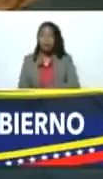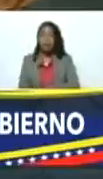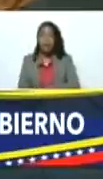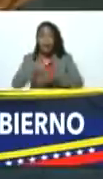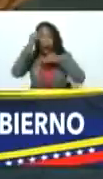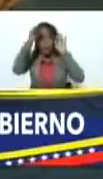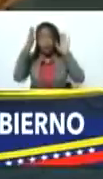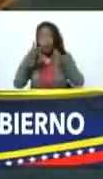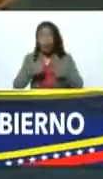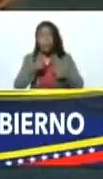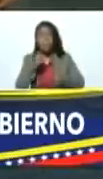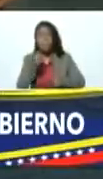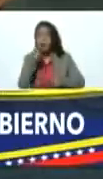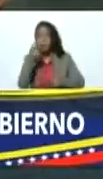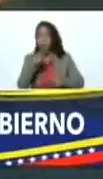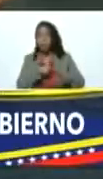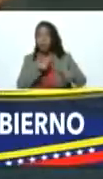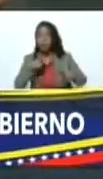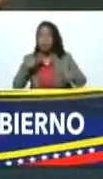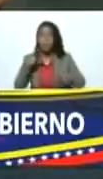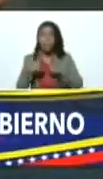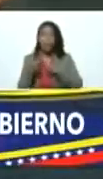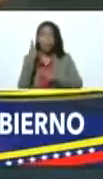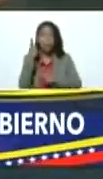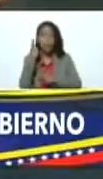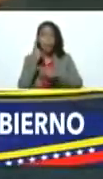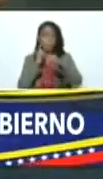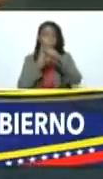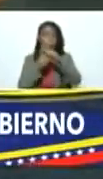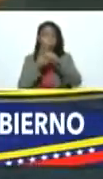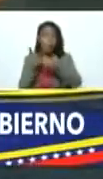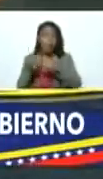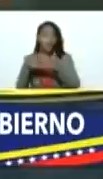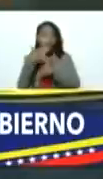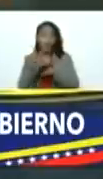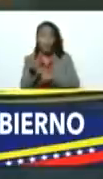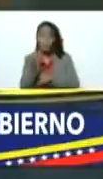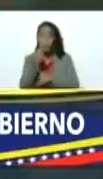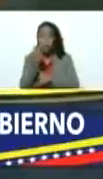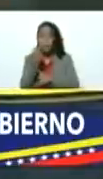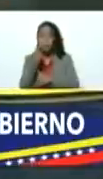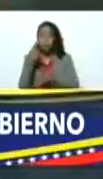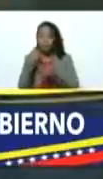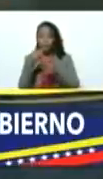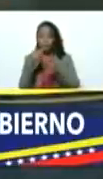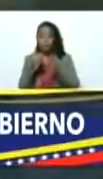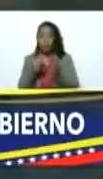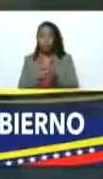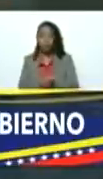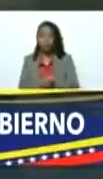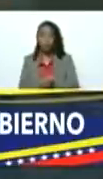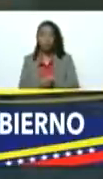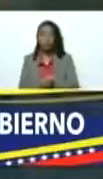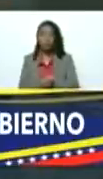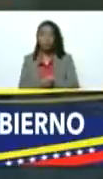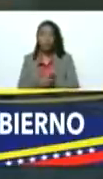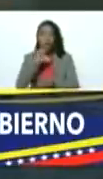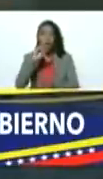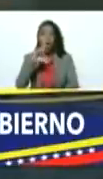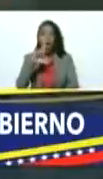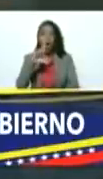atender la pericarditis pero hay que diagnosticarla y después hay que tomarse la colchitina colchicina